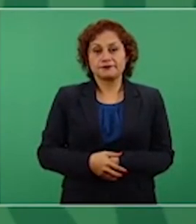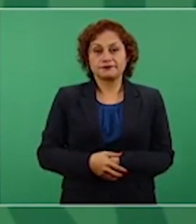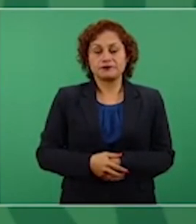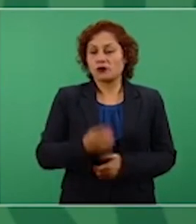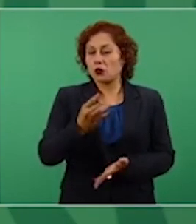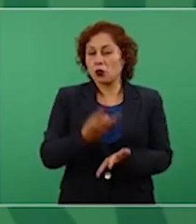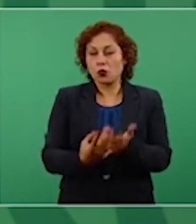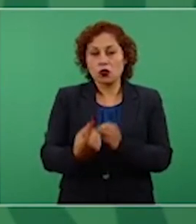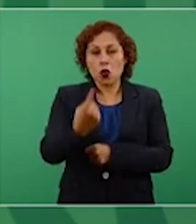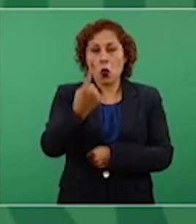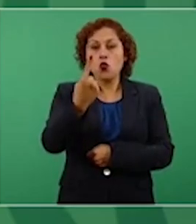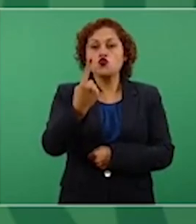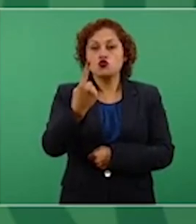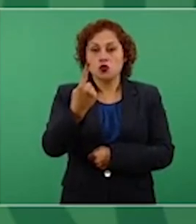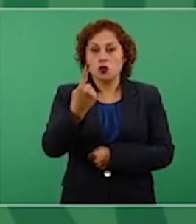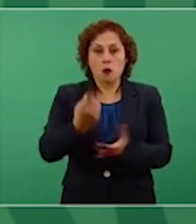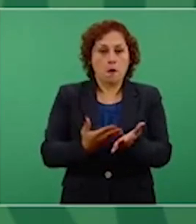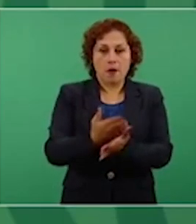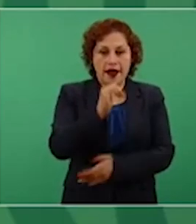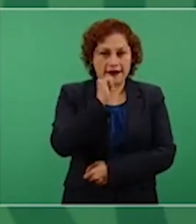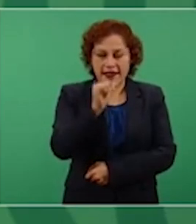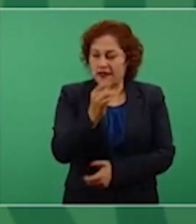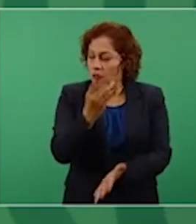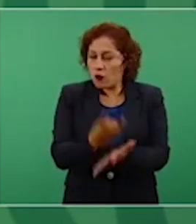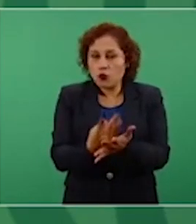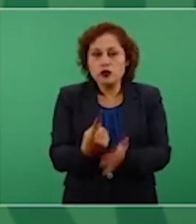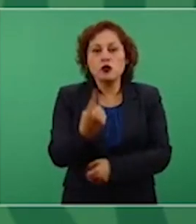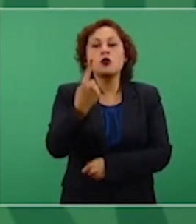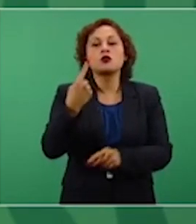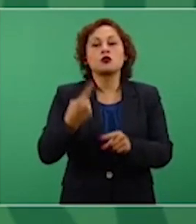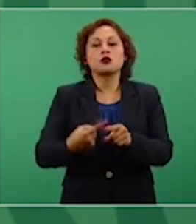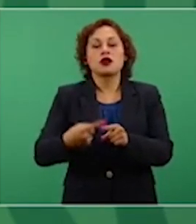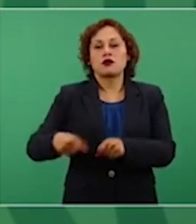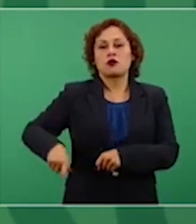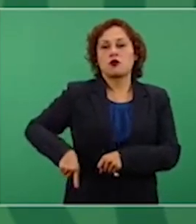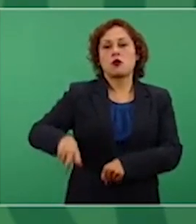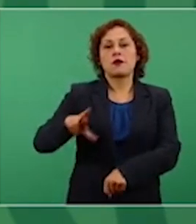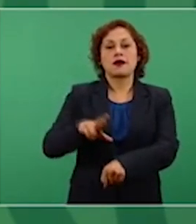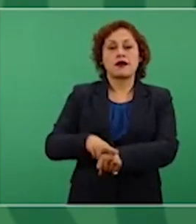metiéndose fue el gobernador de Quintana Roo.